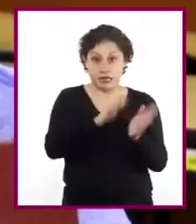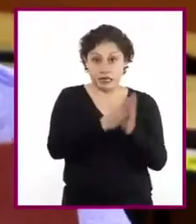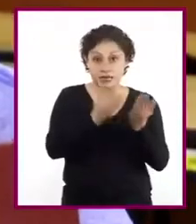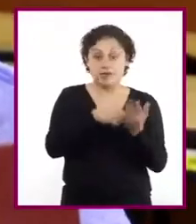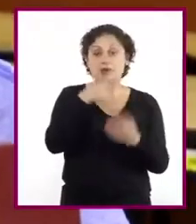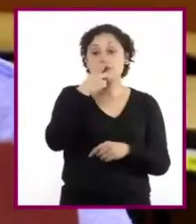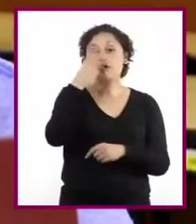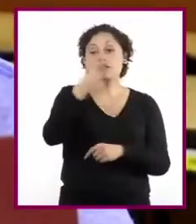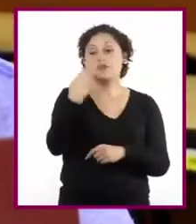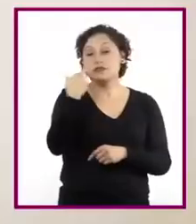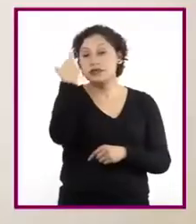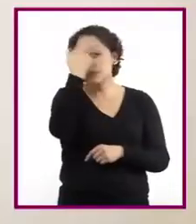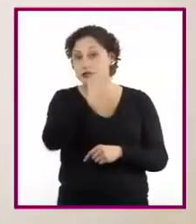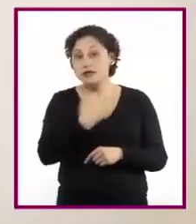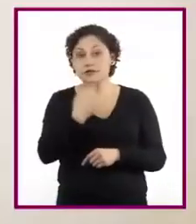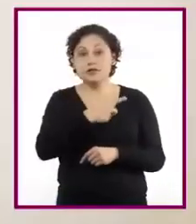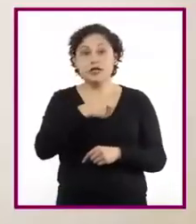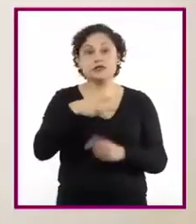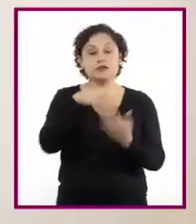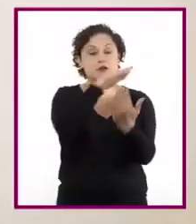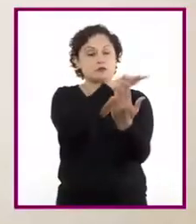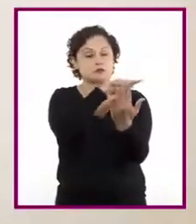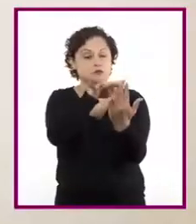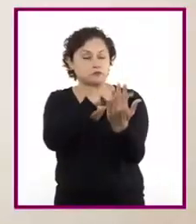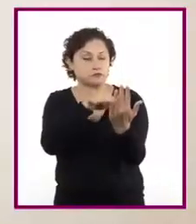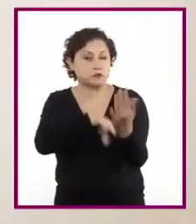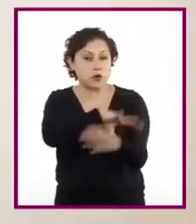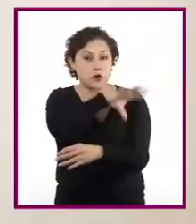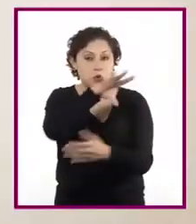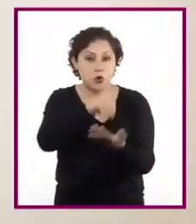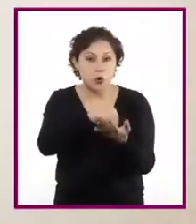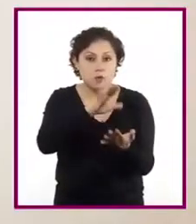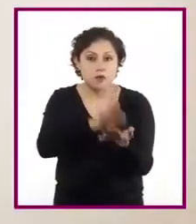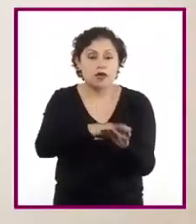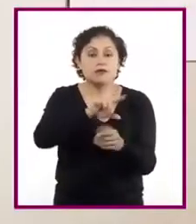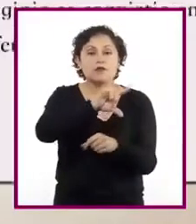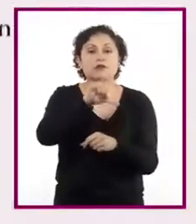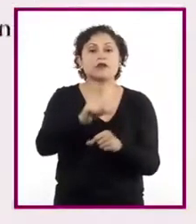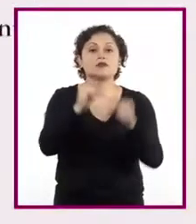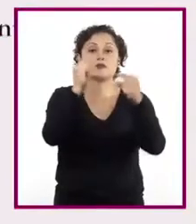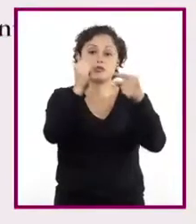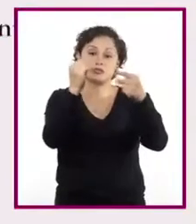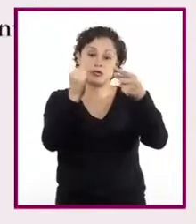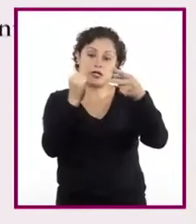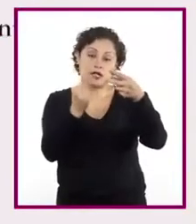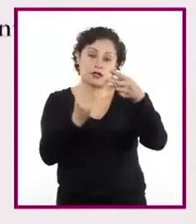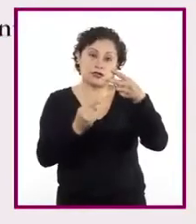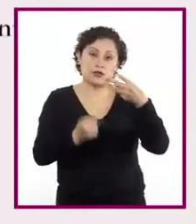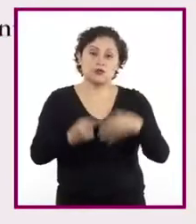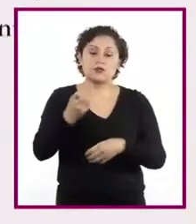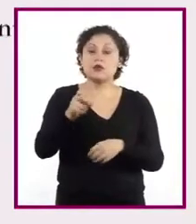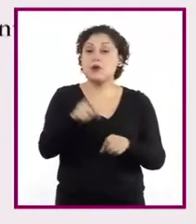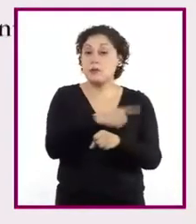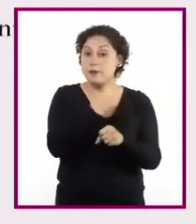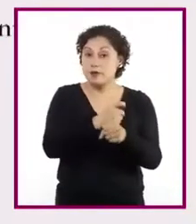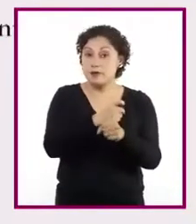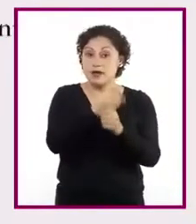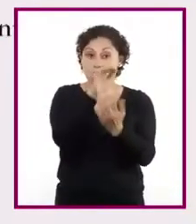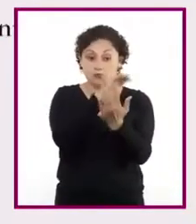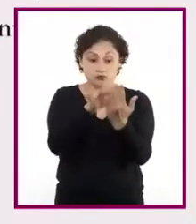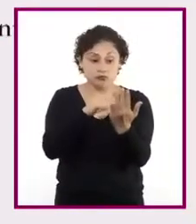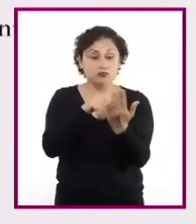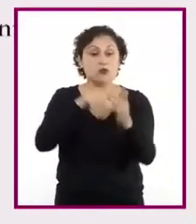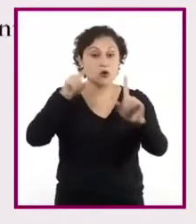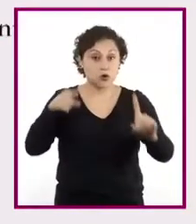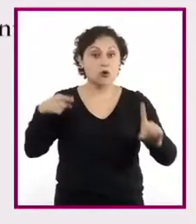revisar es ir de lo general a lo particular. Es decir, primero verificar que el texto cumple el objetivo, que